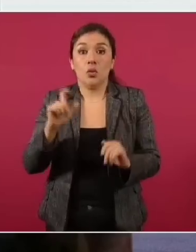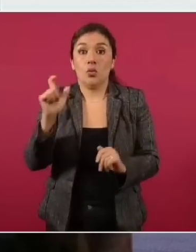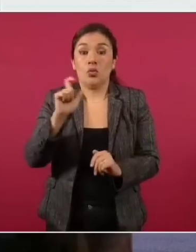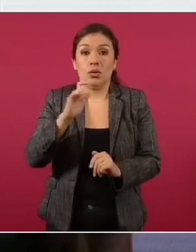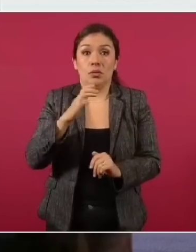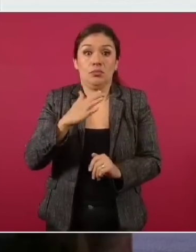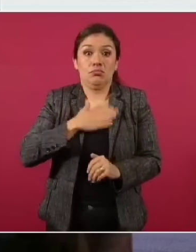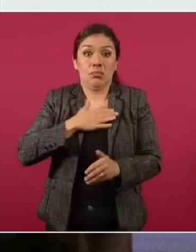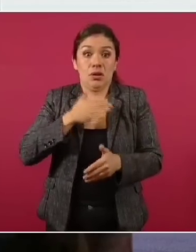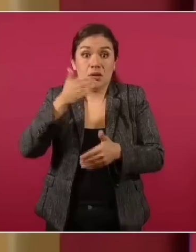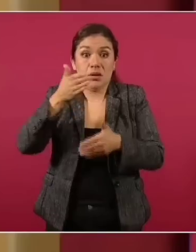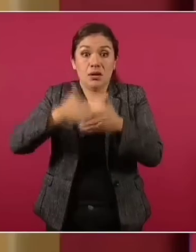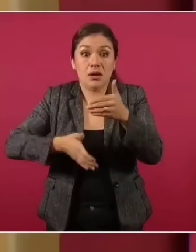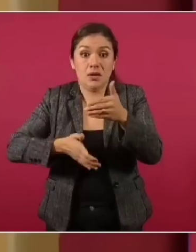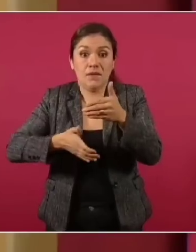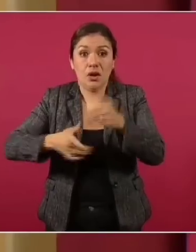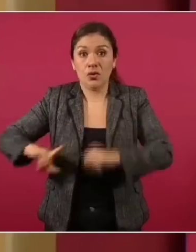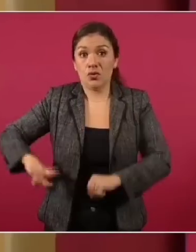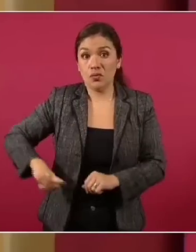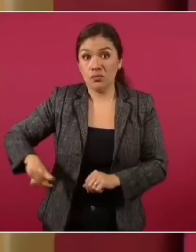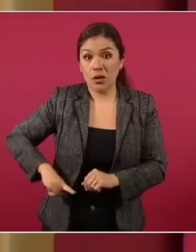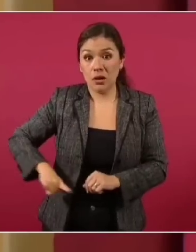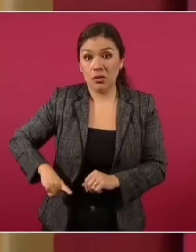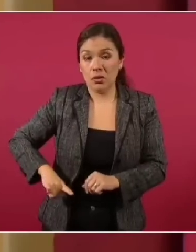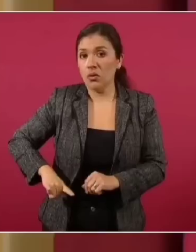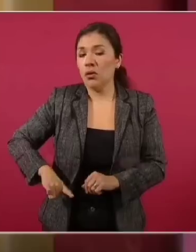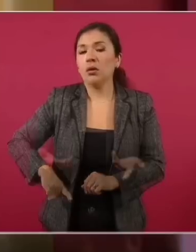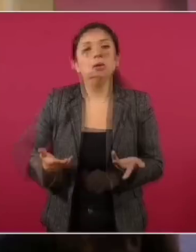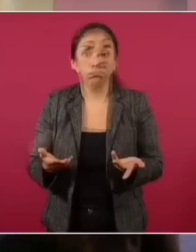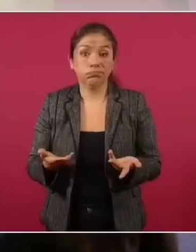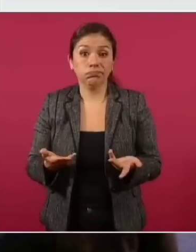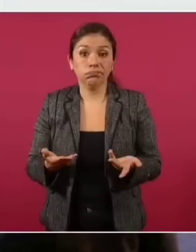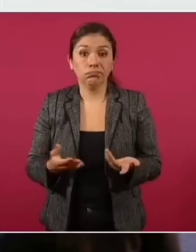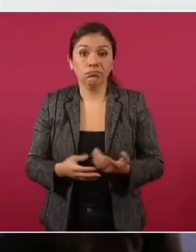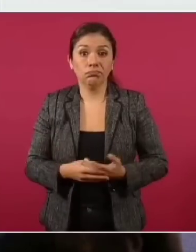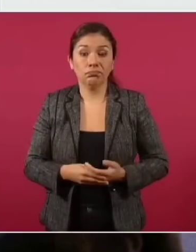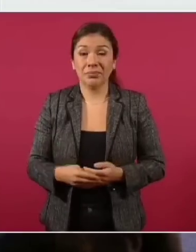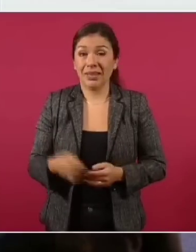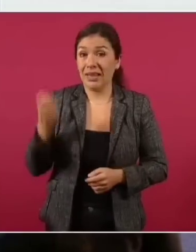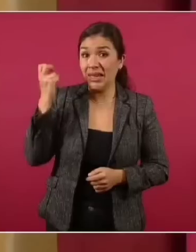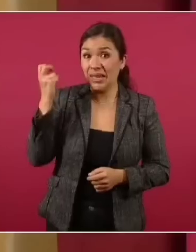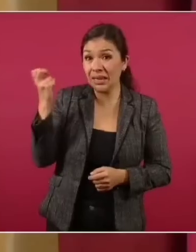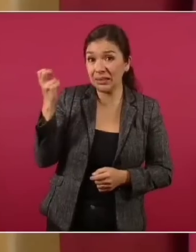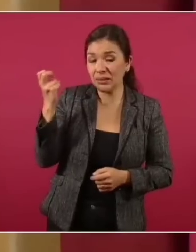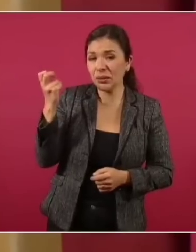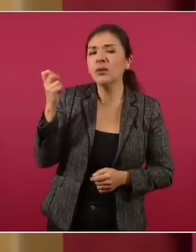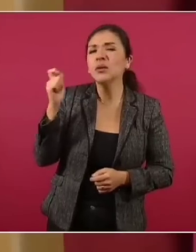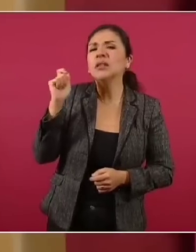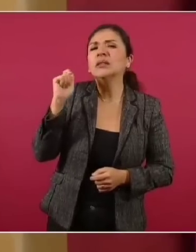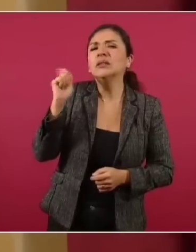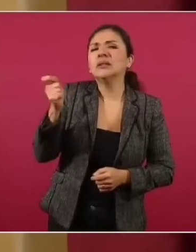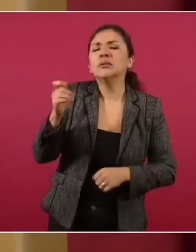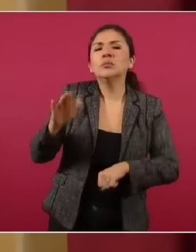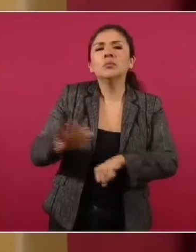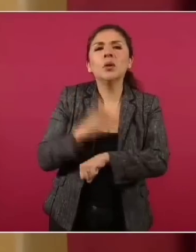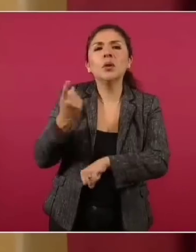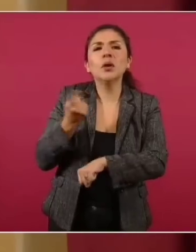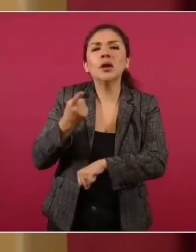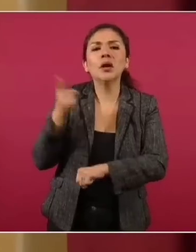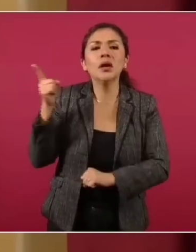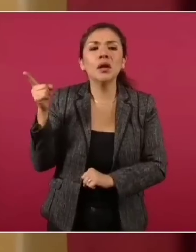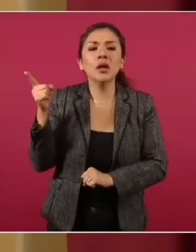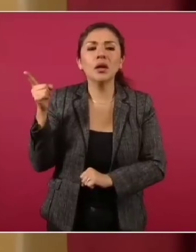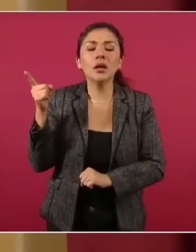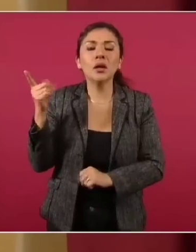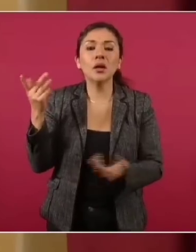el gobierno sin devaluación. Esto tiene que ver mucho con